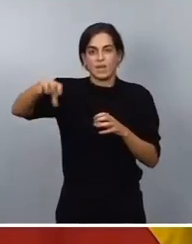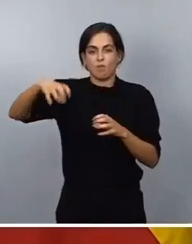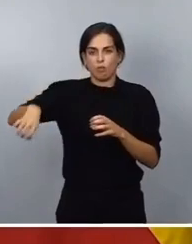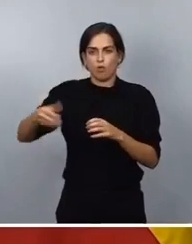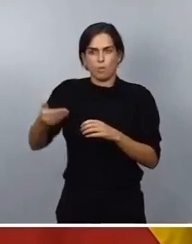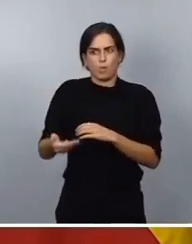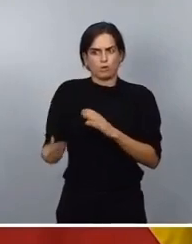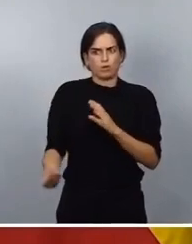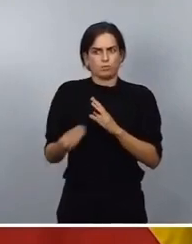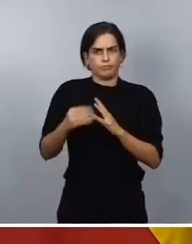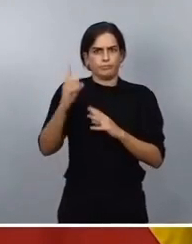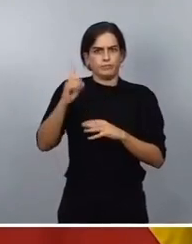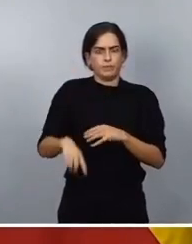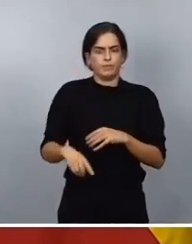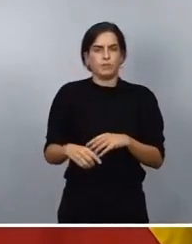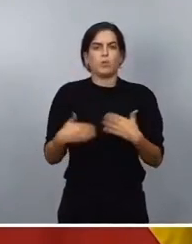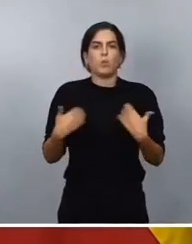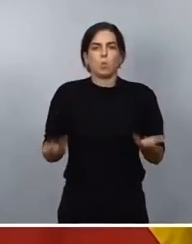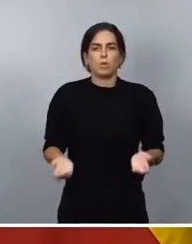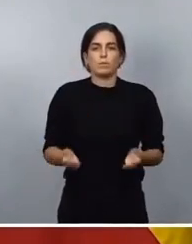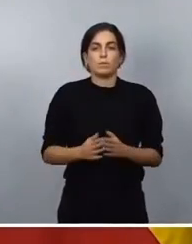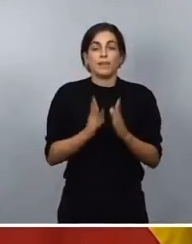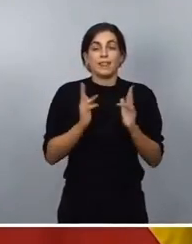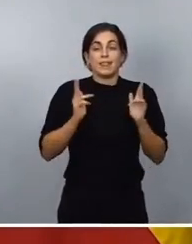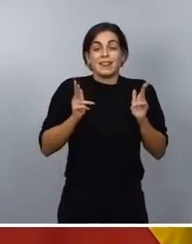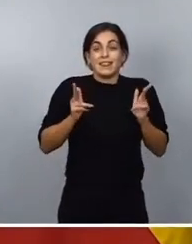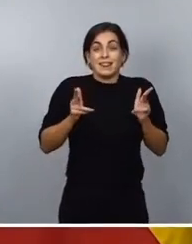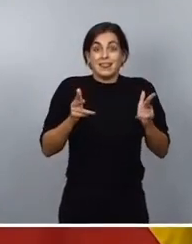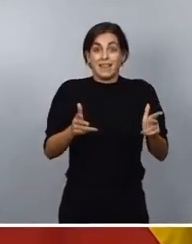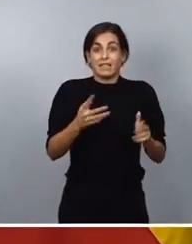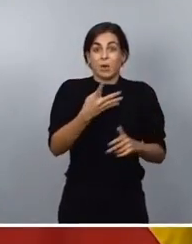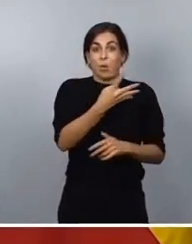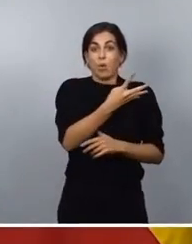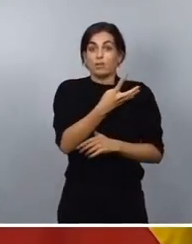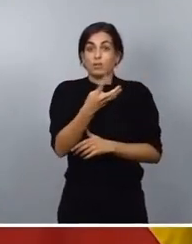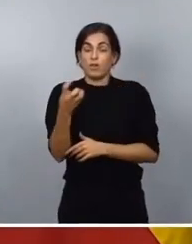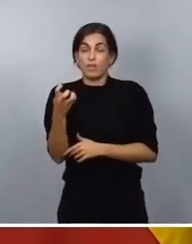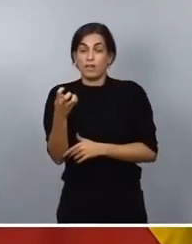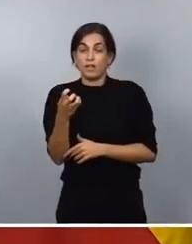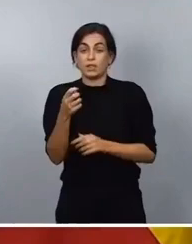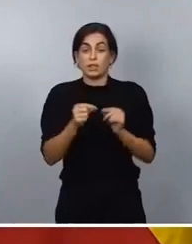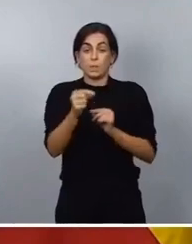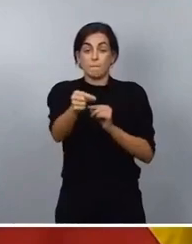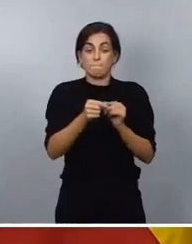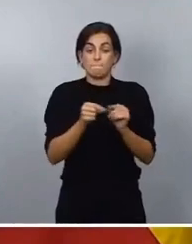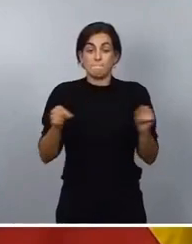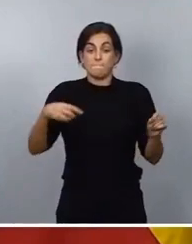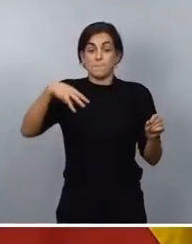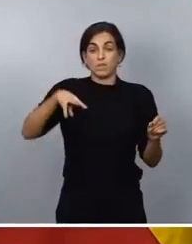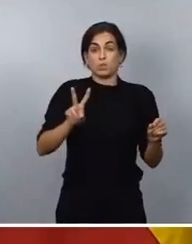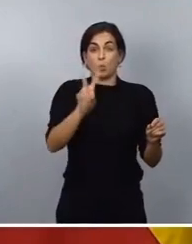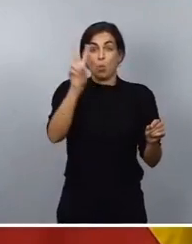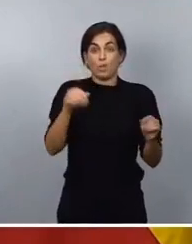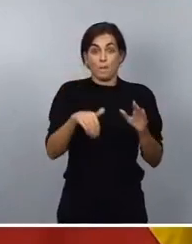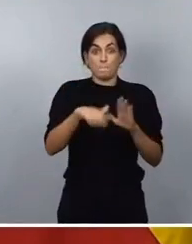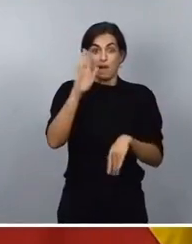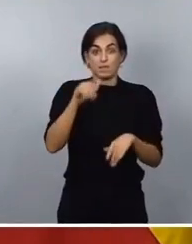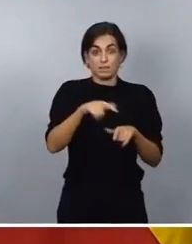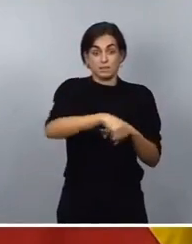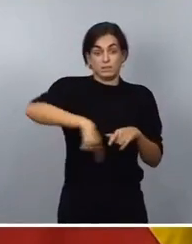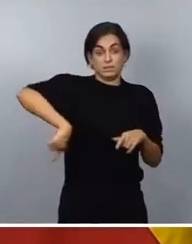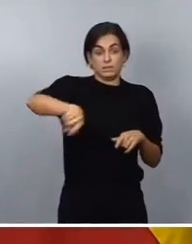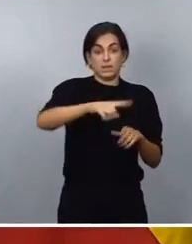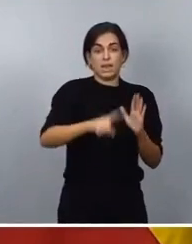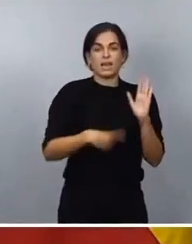en las tiendas de más de 400 metros cuadrados, impondrá la ley la obligación de